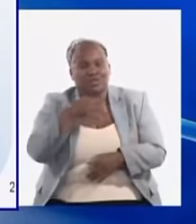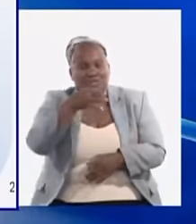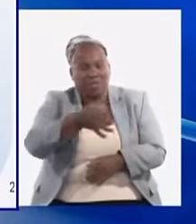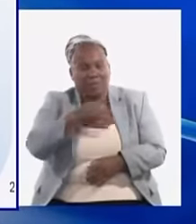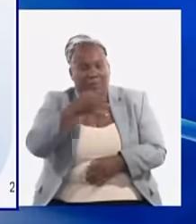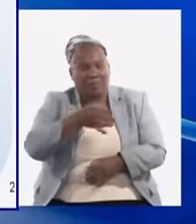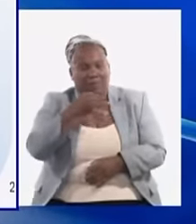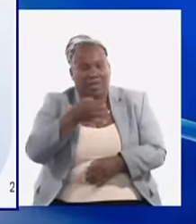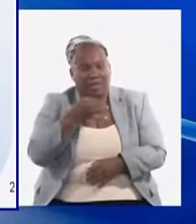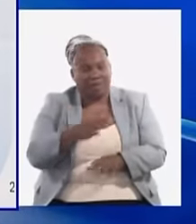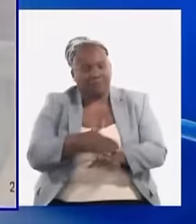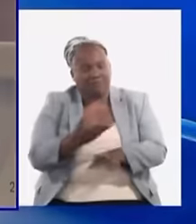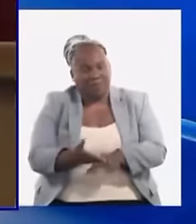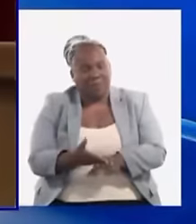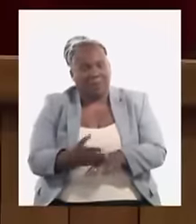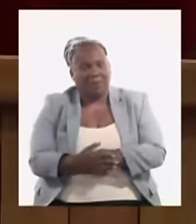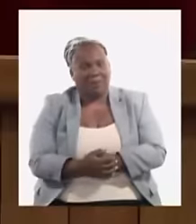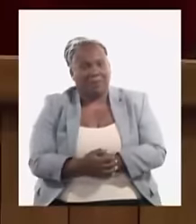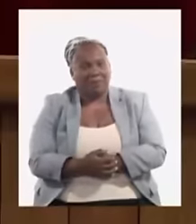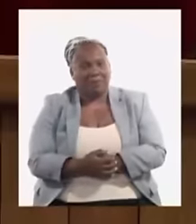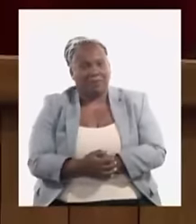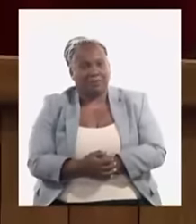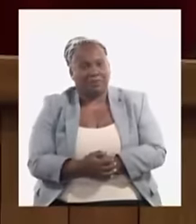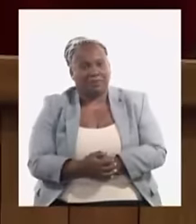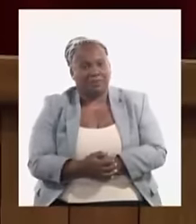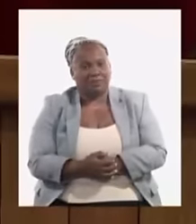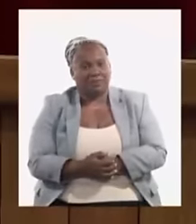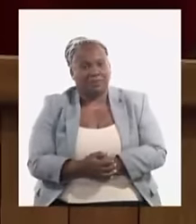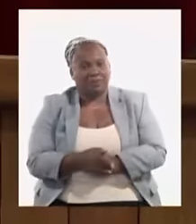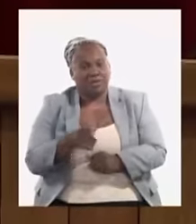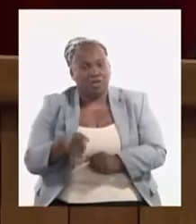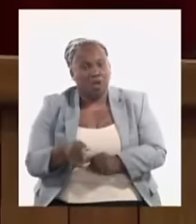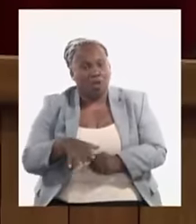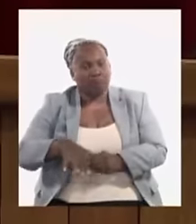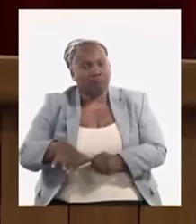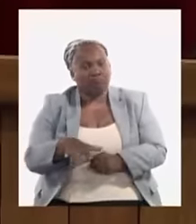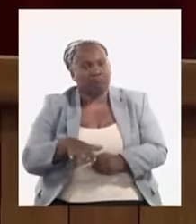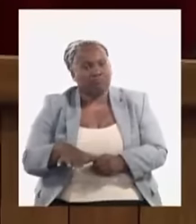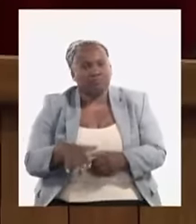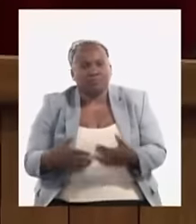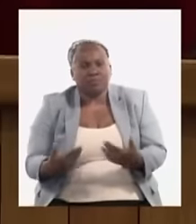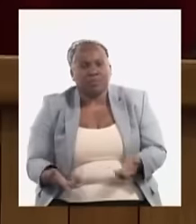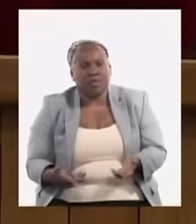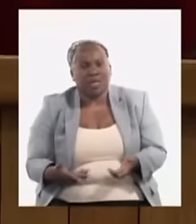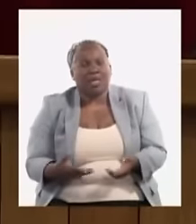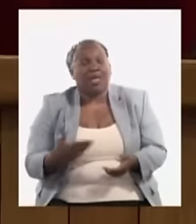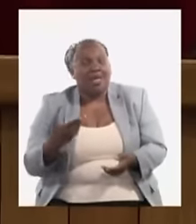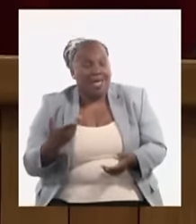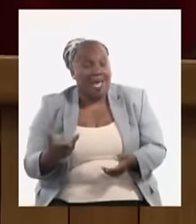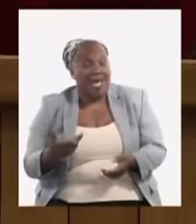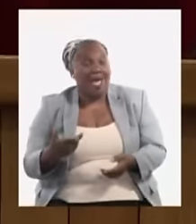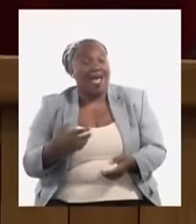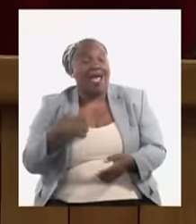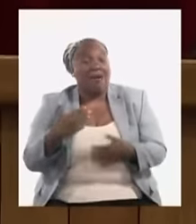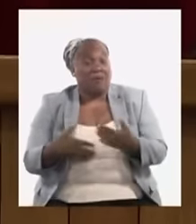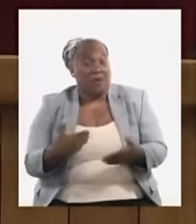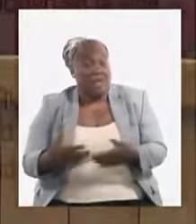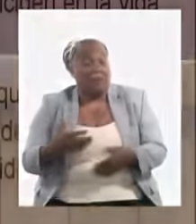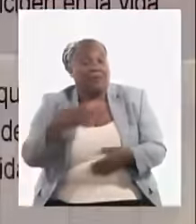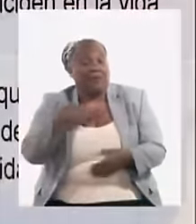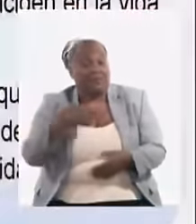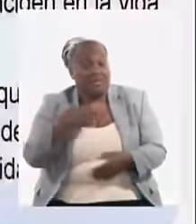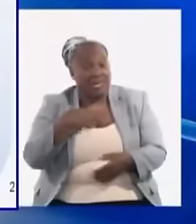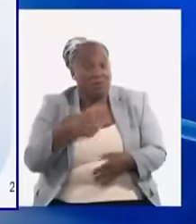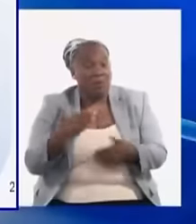más adelante. Y me baso en ello porque a pesar de estos fenómenos, persisten problemas subjetivos e